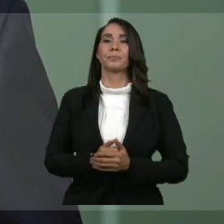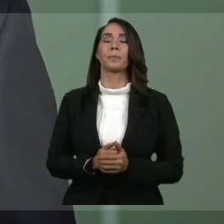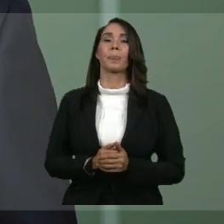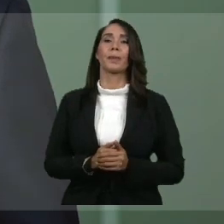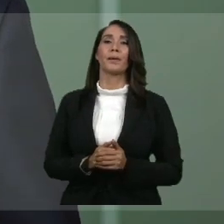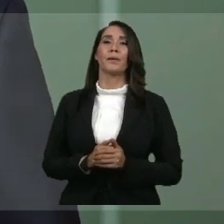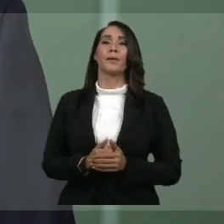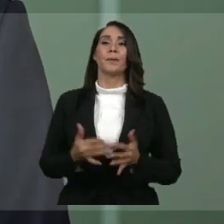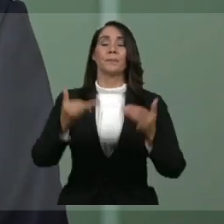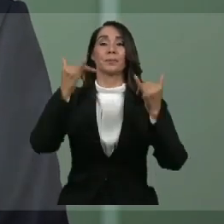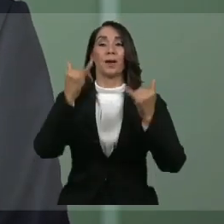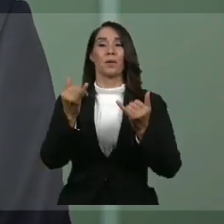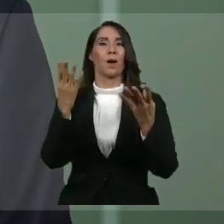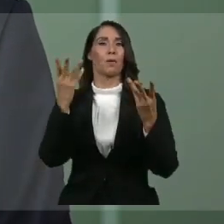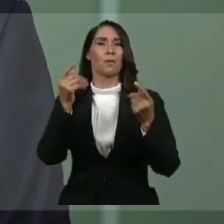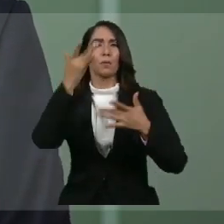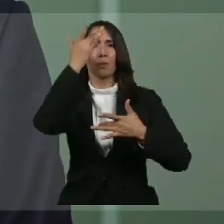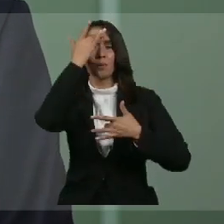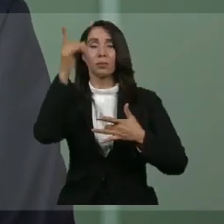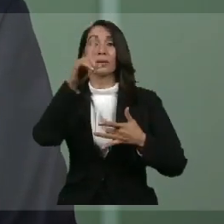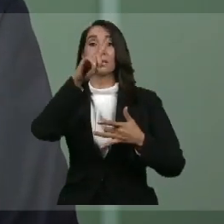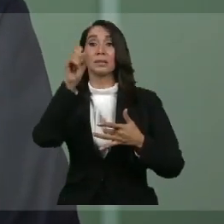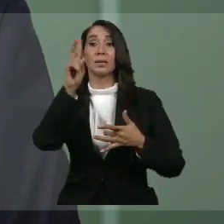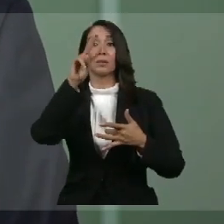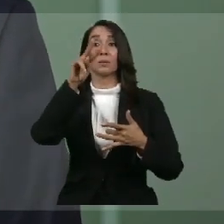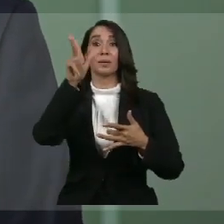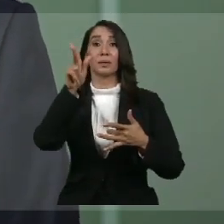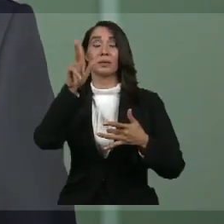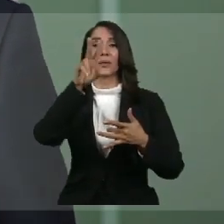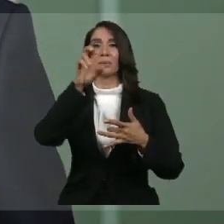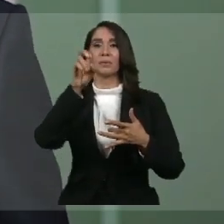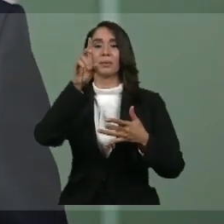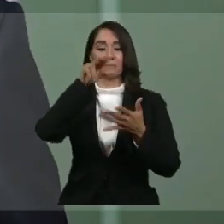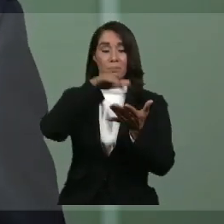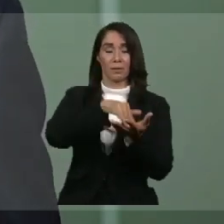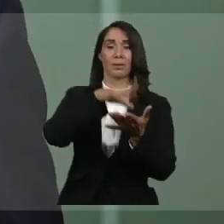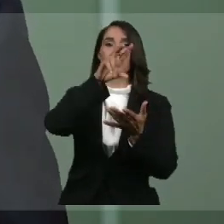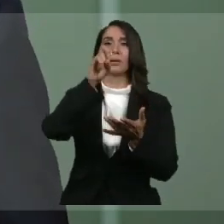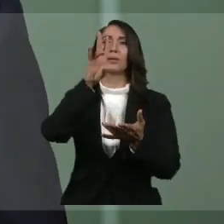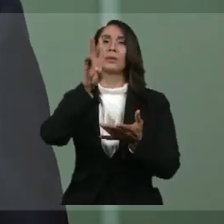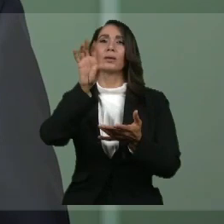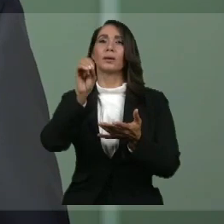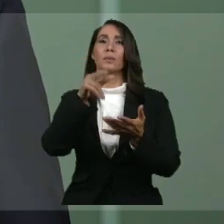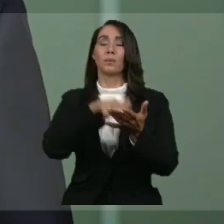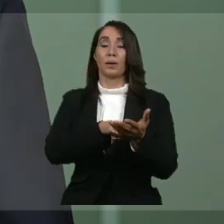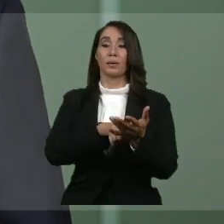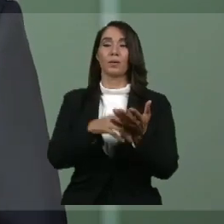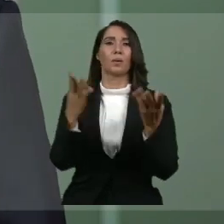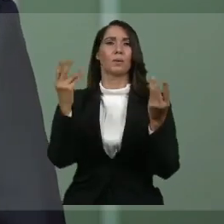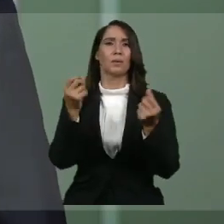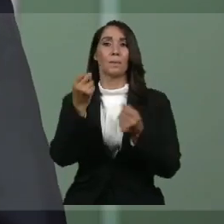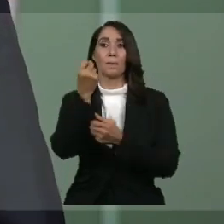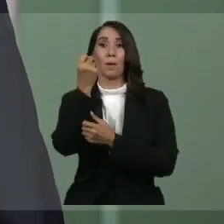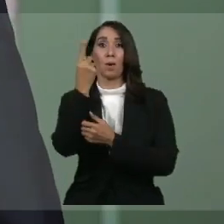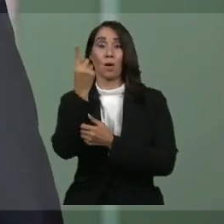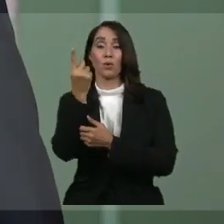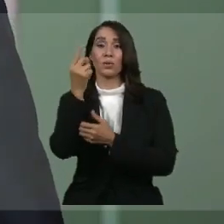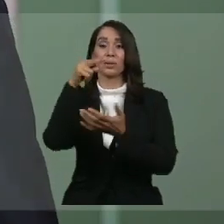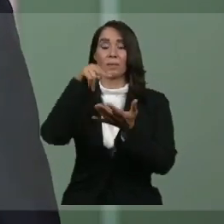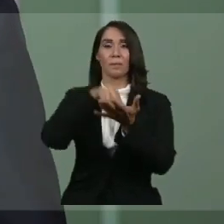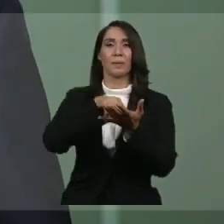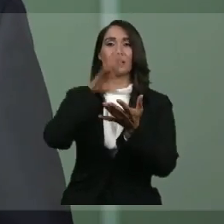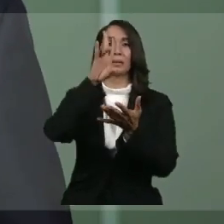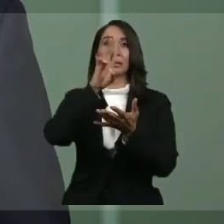tiene ahora 123,146 casos y lamentablemente 11,477